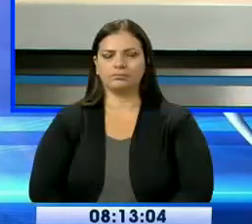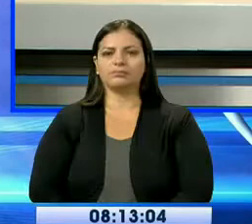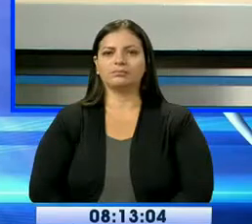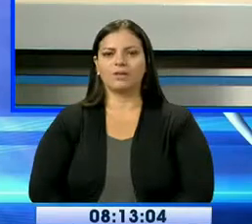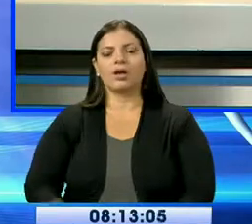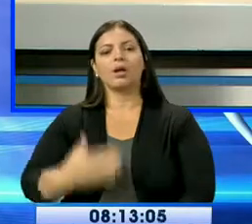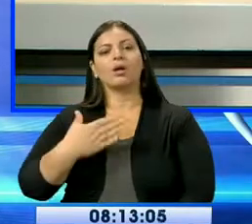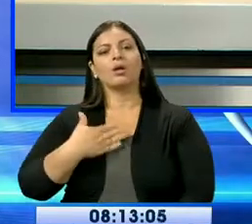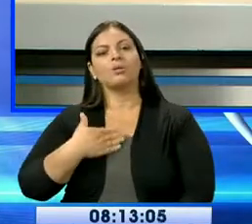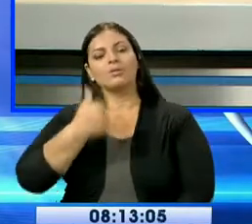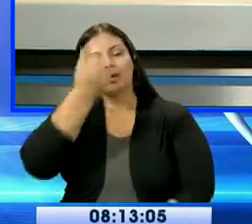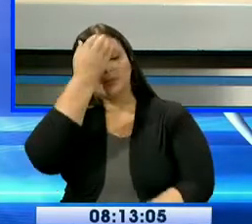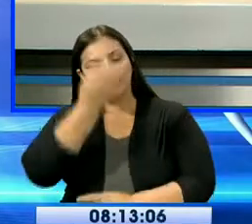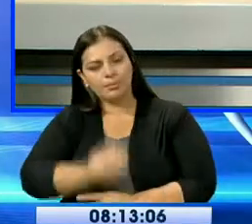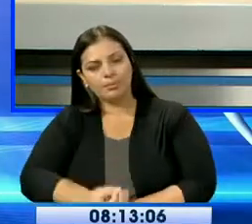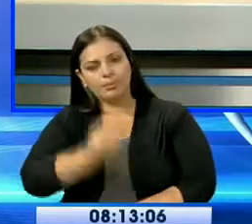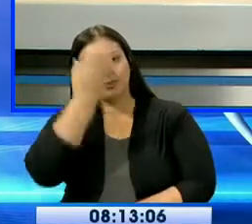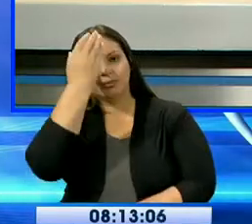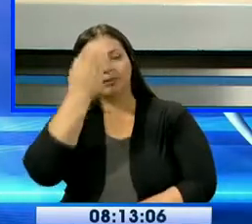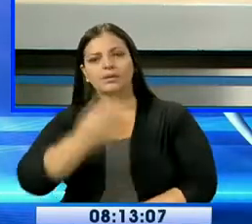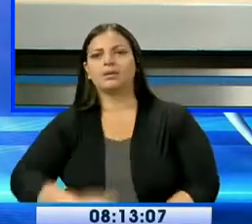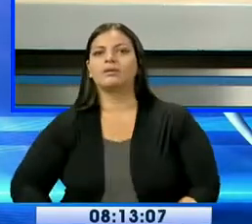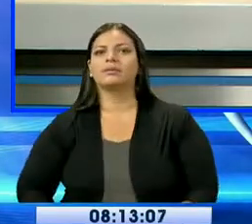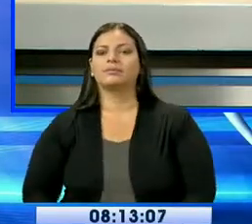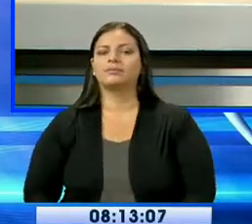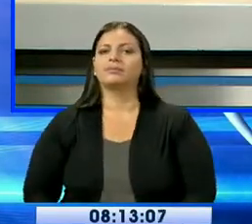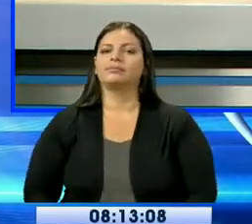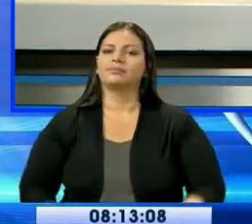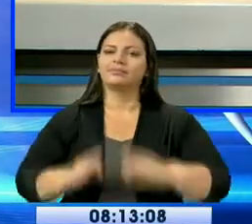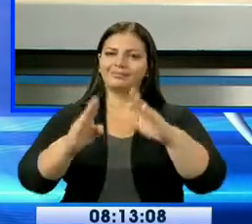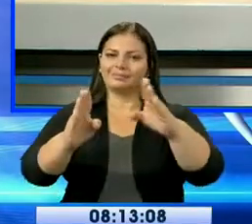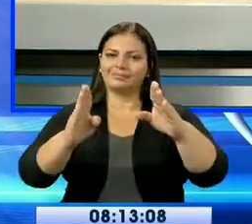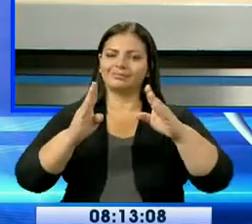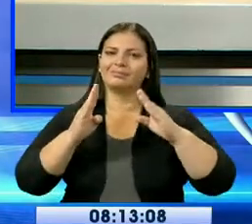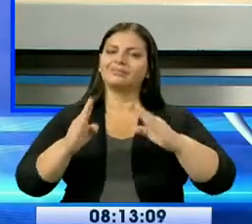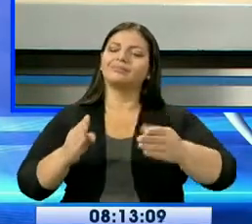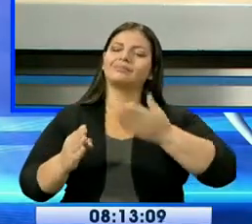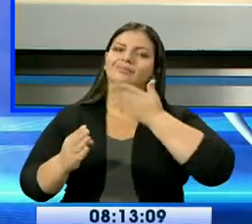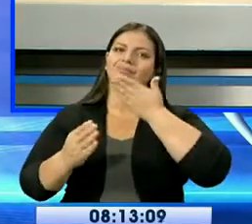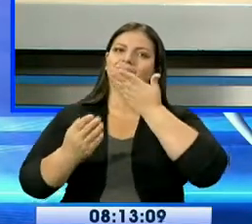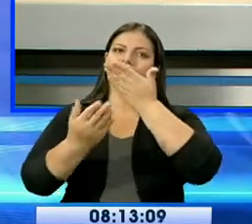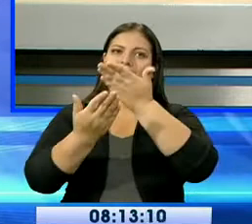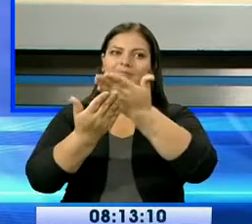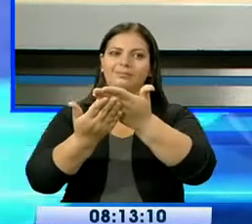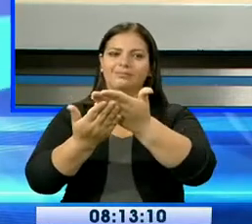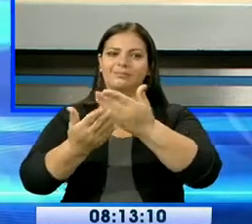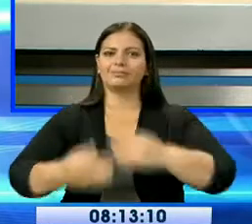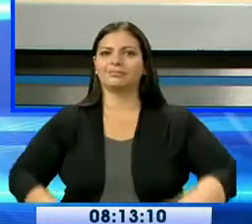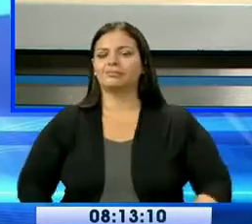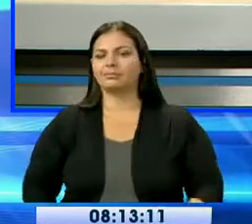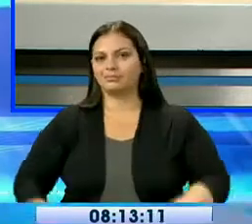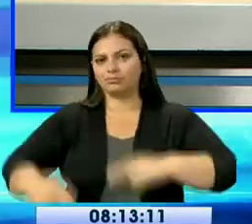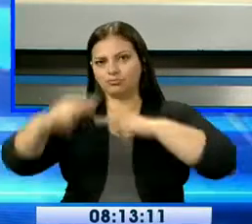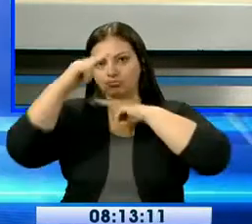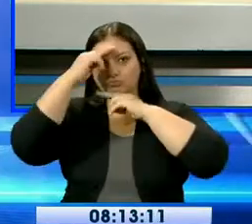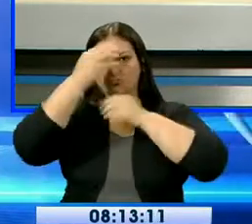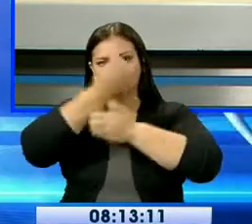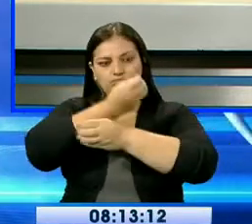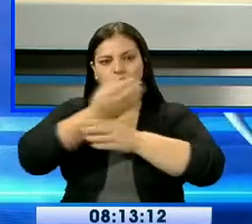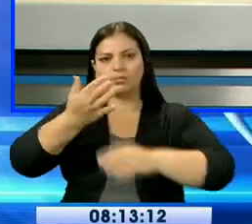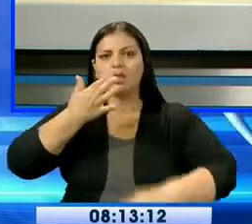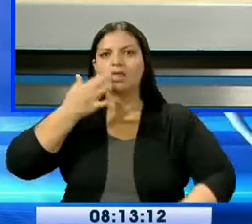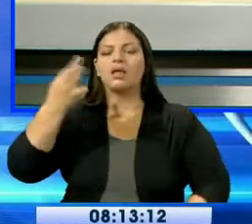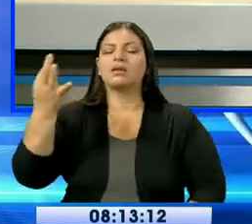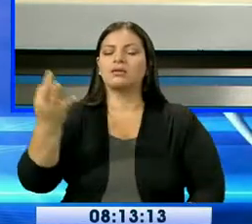días, Hugo, Roselena y queridos televidentes. Gracias por mantenerse en nuestra sintonía. La noticia donde la información es